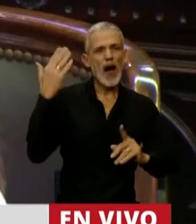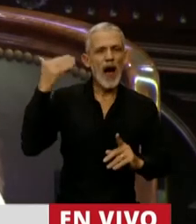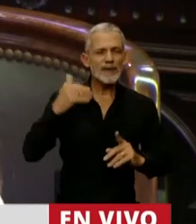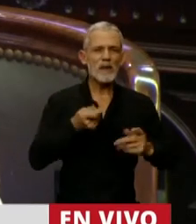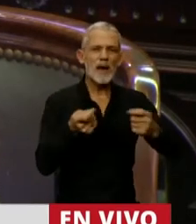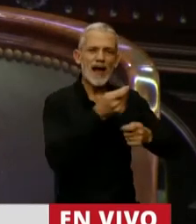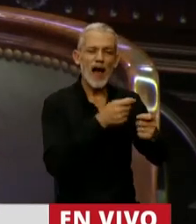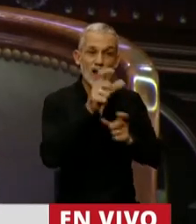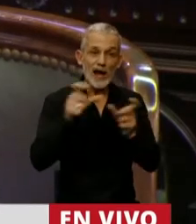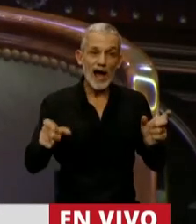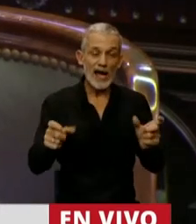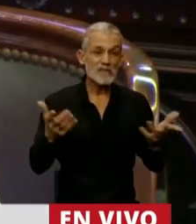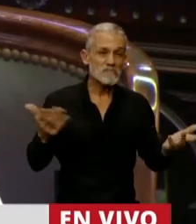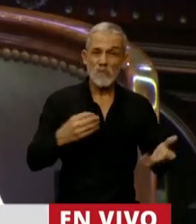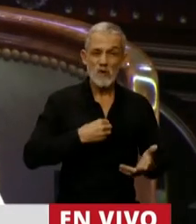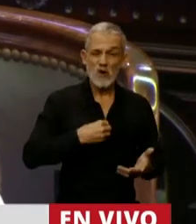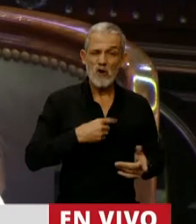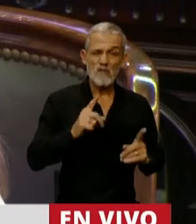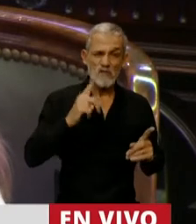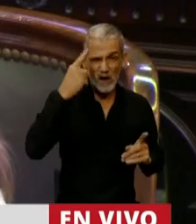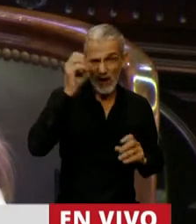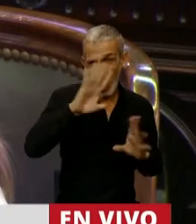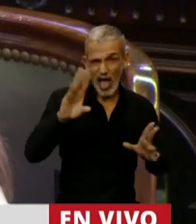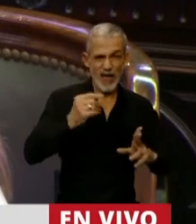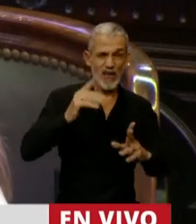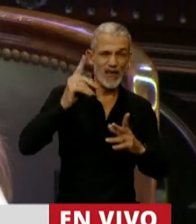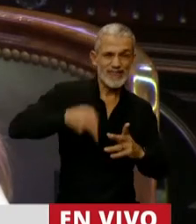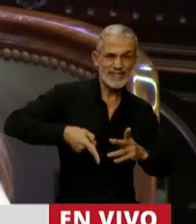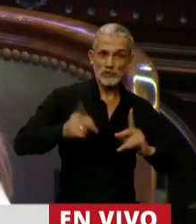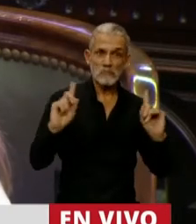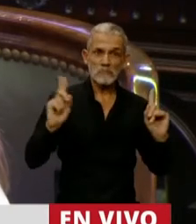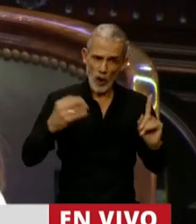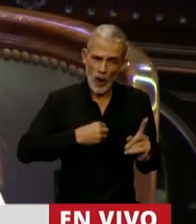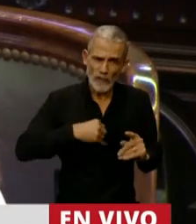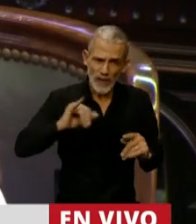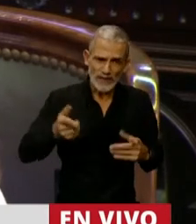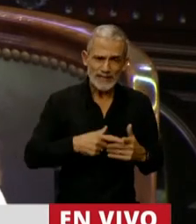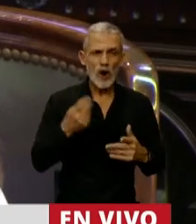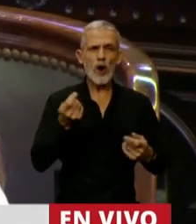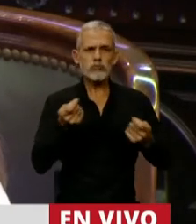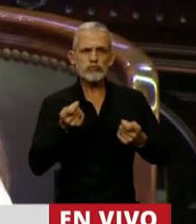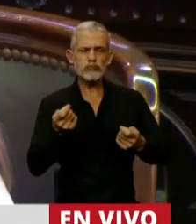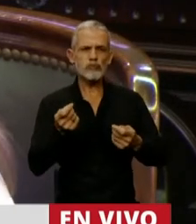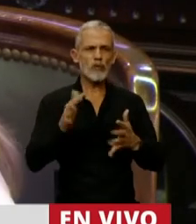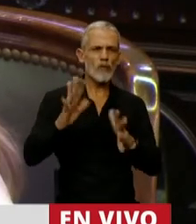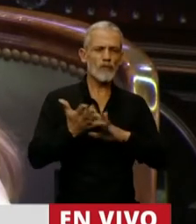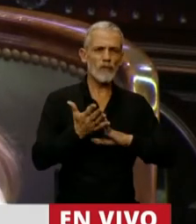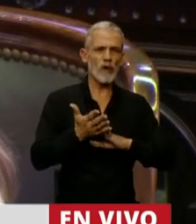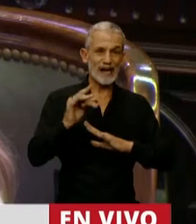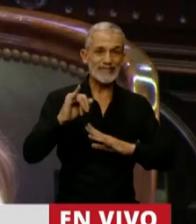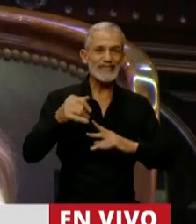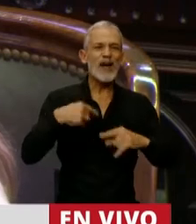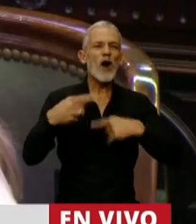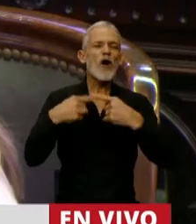mercado y la gente no desconfiaban de las medidas que tomaba el presidente Macri, ni de la dirección que estábamos llevando, sino de la